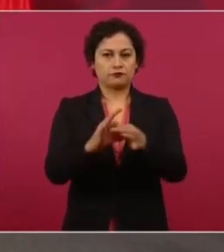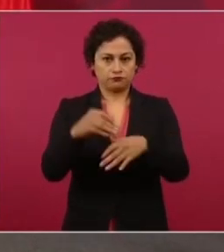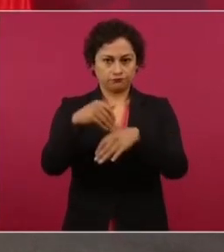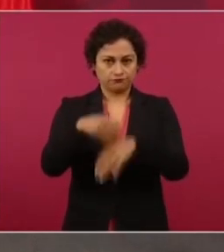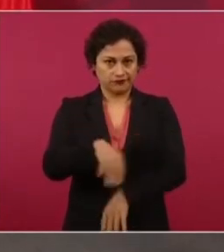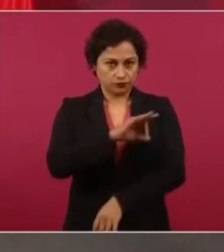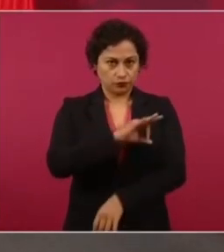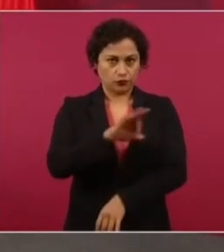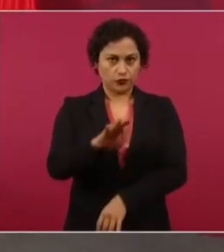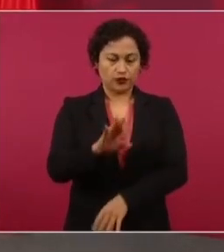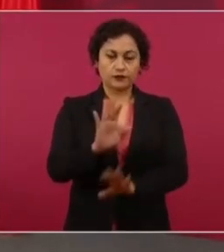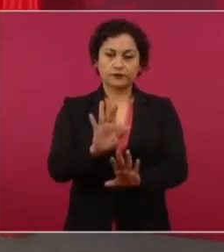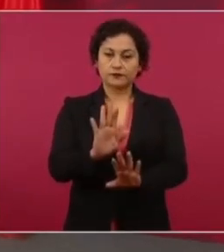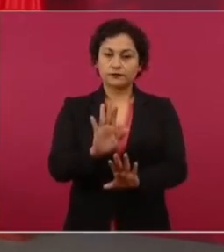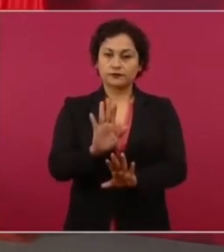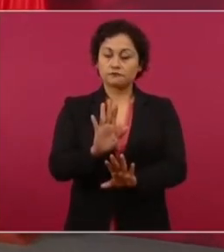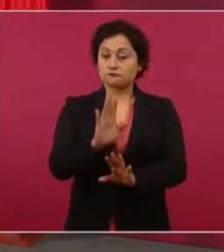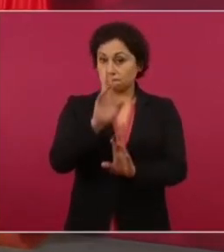respetuosa